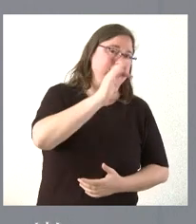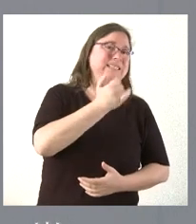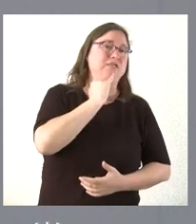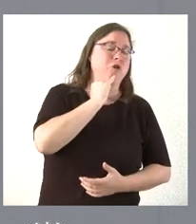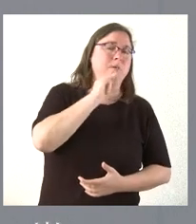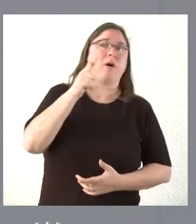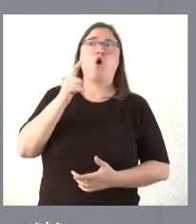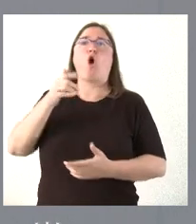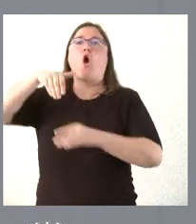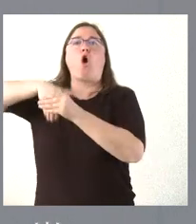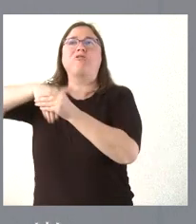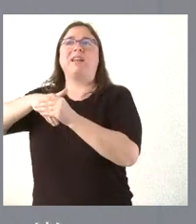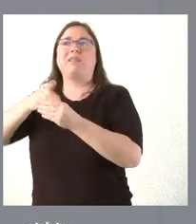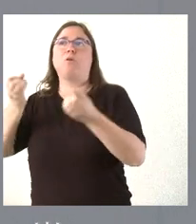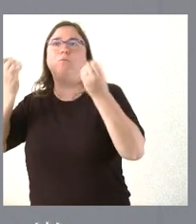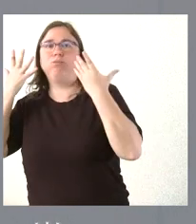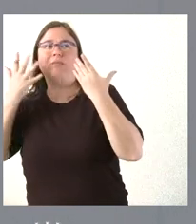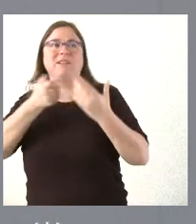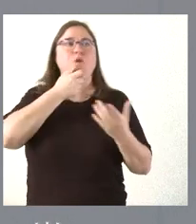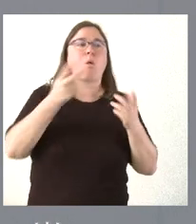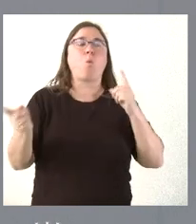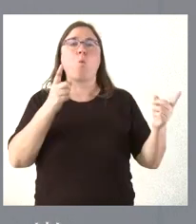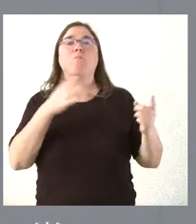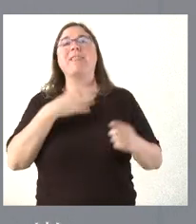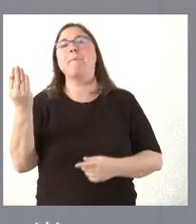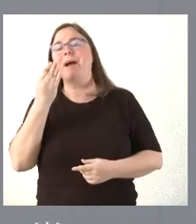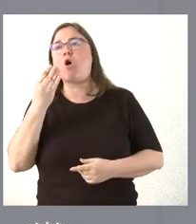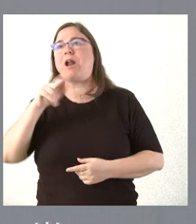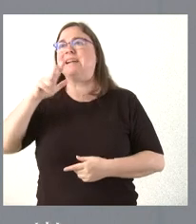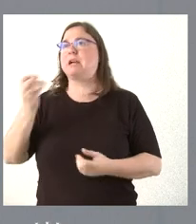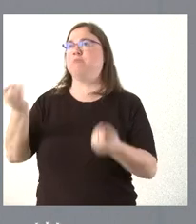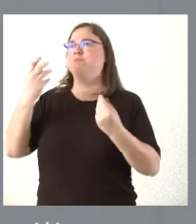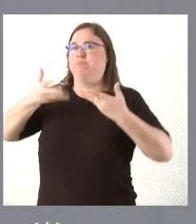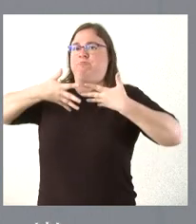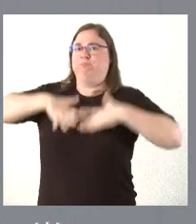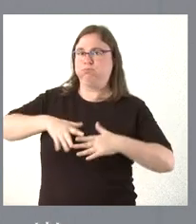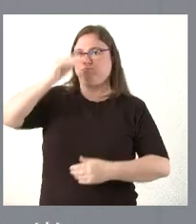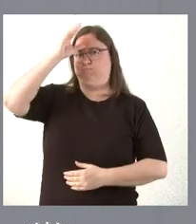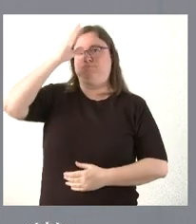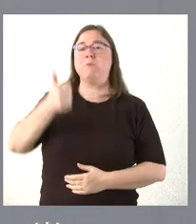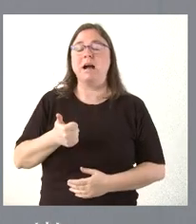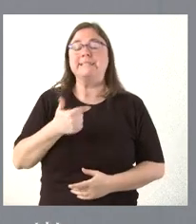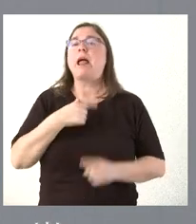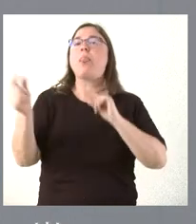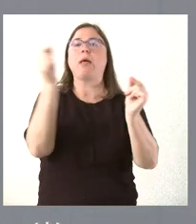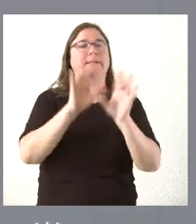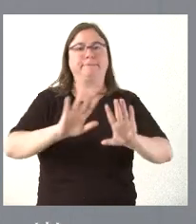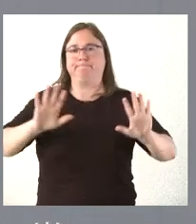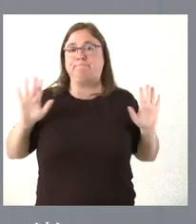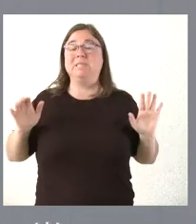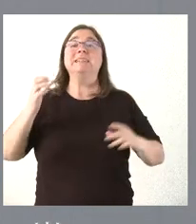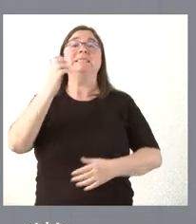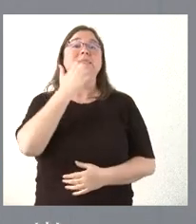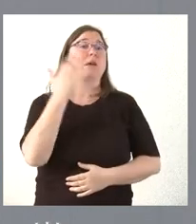conocimiento preciso de una materia que a lo mejor podría hacerse mejor en castellano. Bien, ese es un debate en donde yo no quiero entrar, pero en la medida en que haya un colegio que